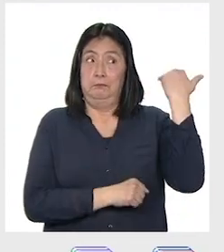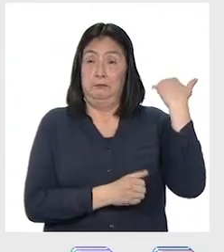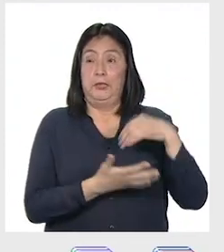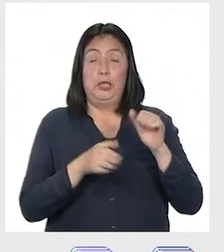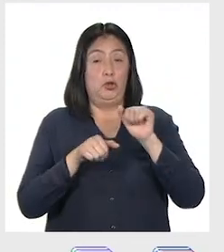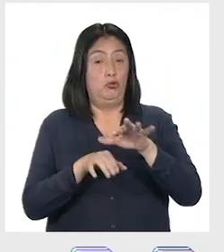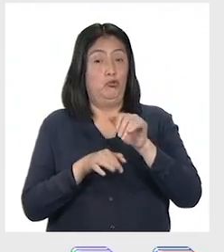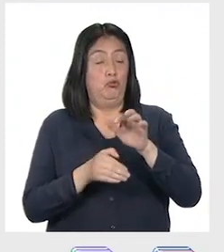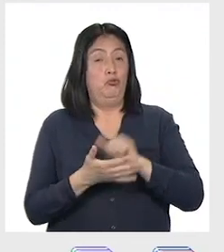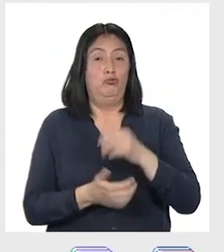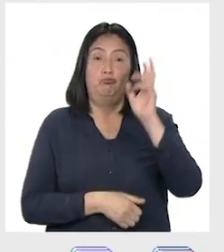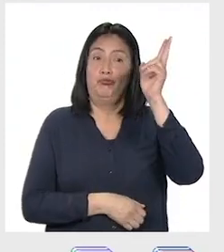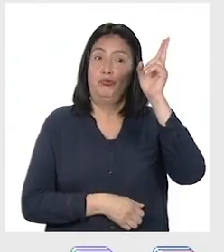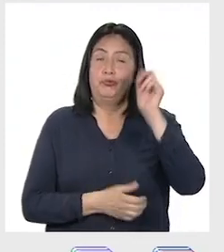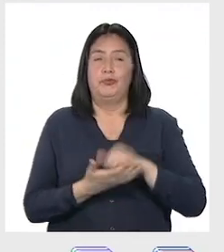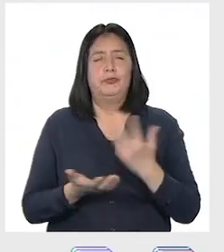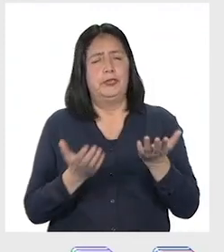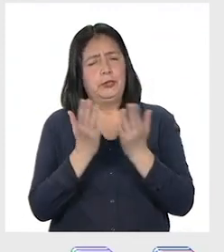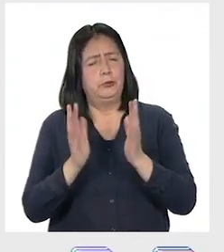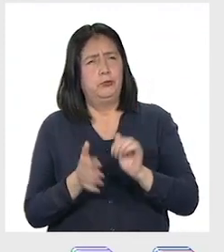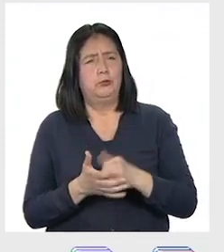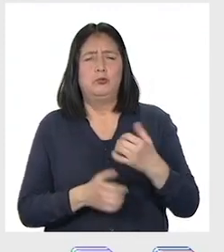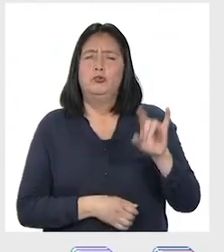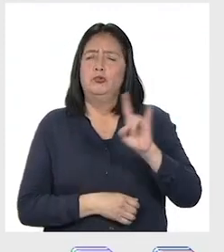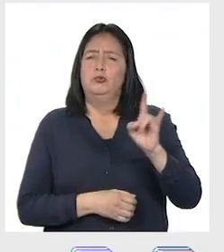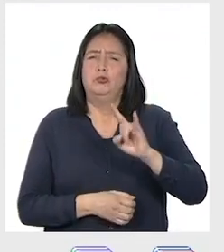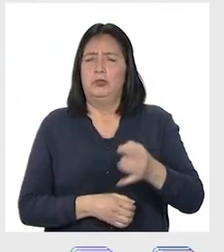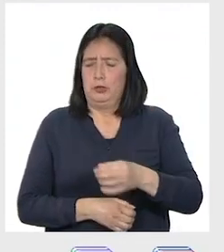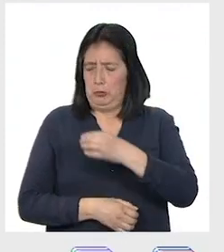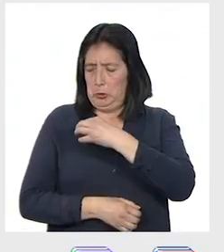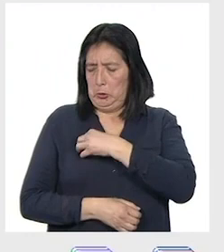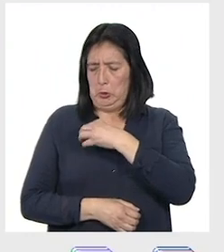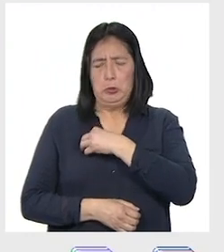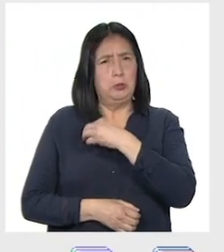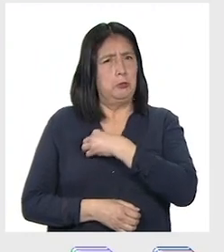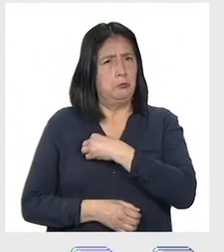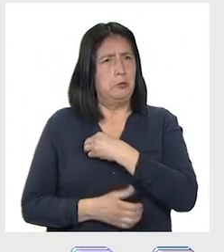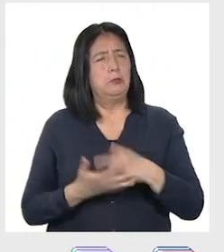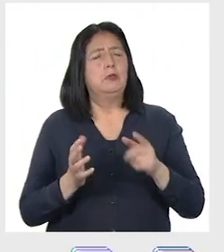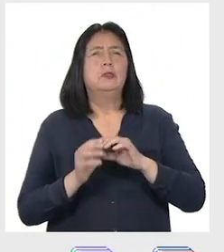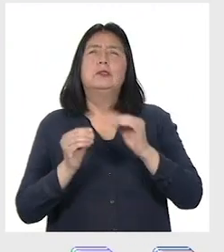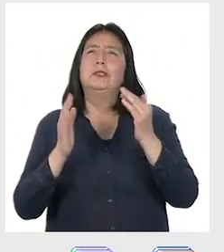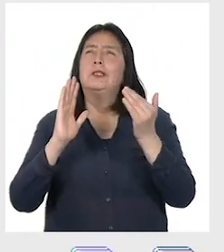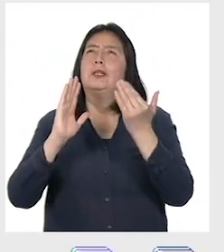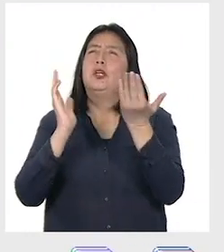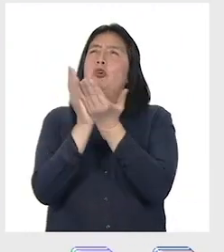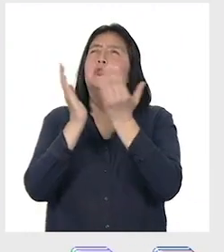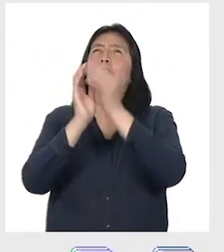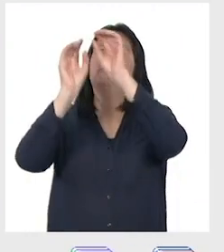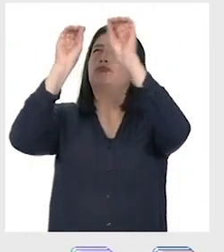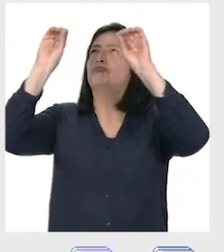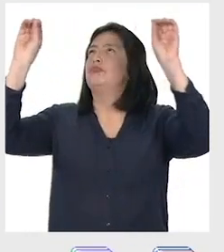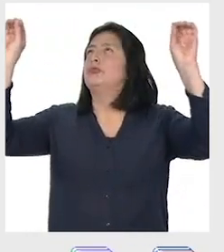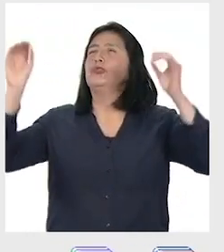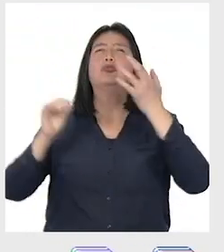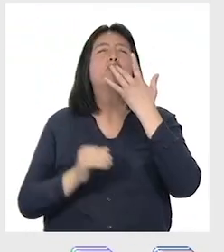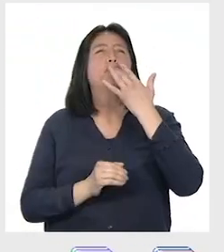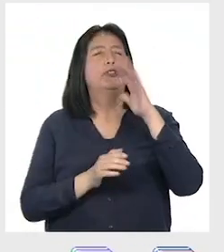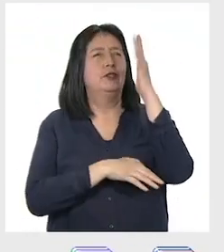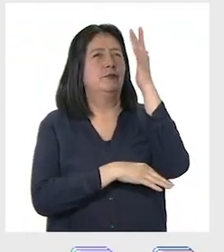todo julio, los profesores y estudiantes usábamos una escarapela y decorábamos la escuela con los colores de la bandera.